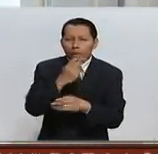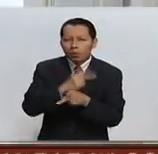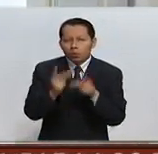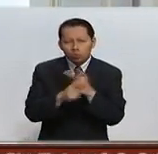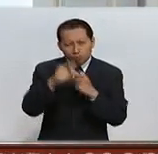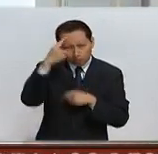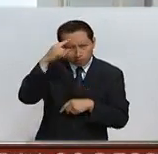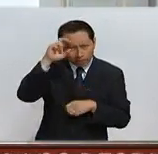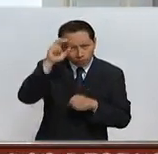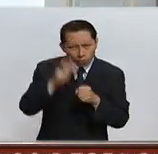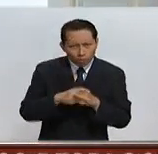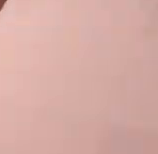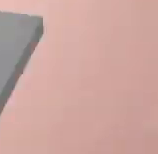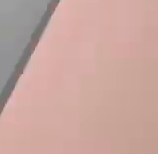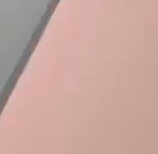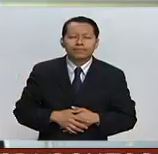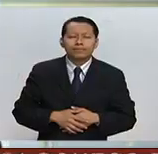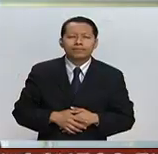Europa.